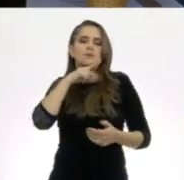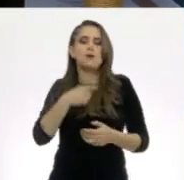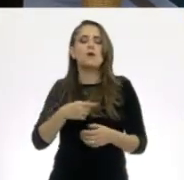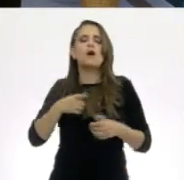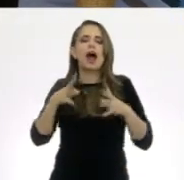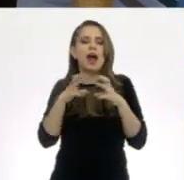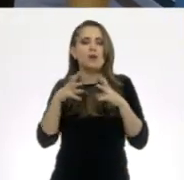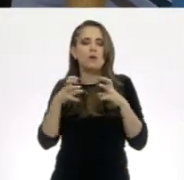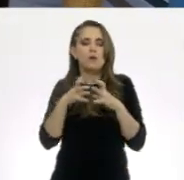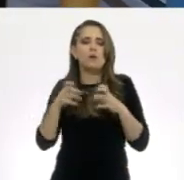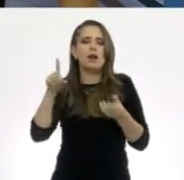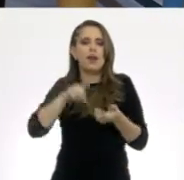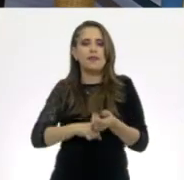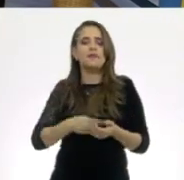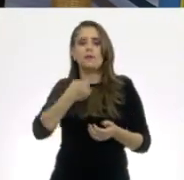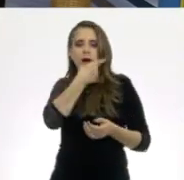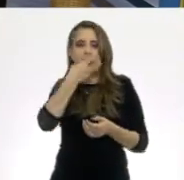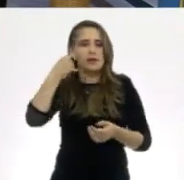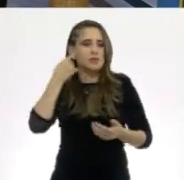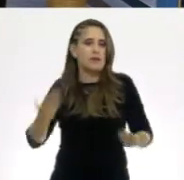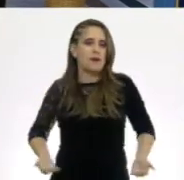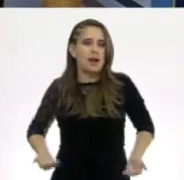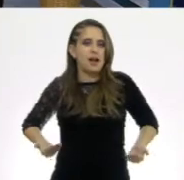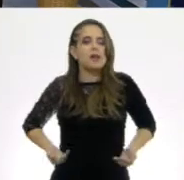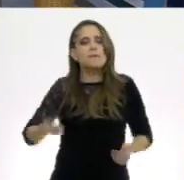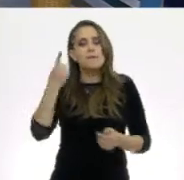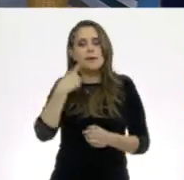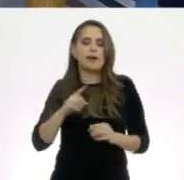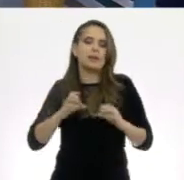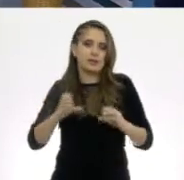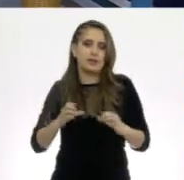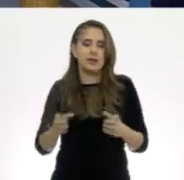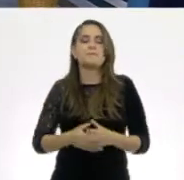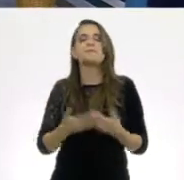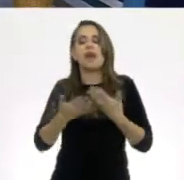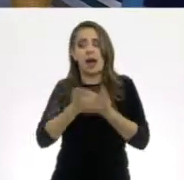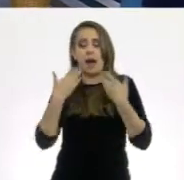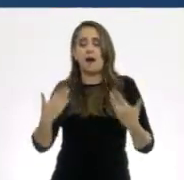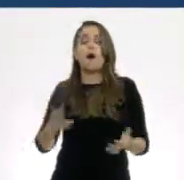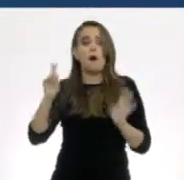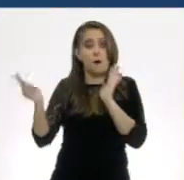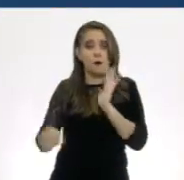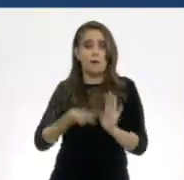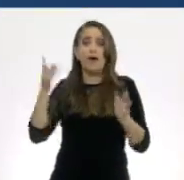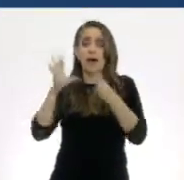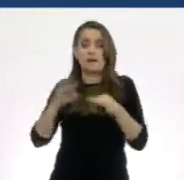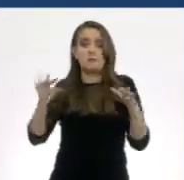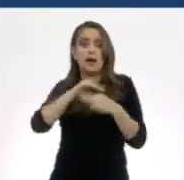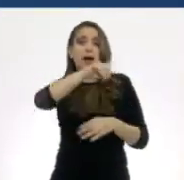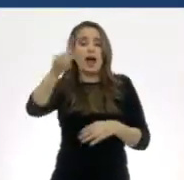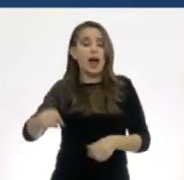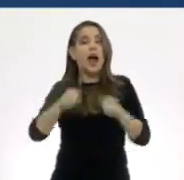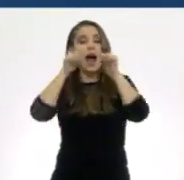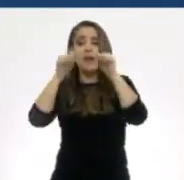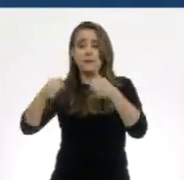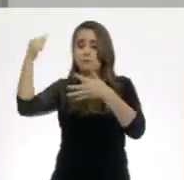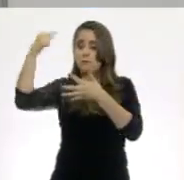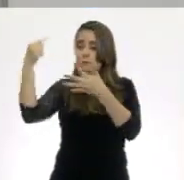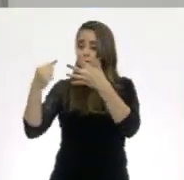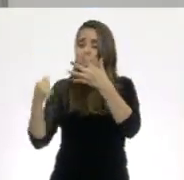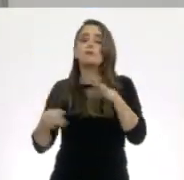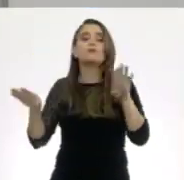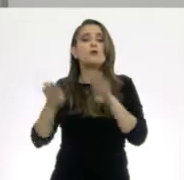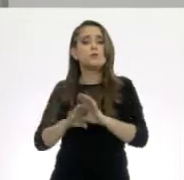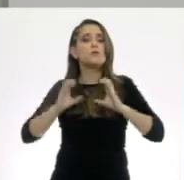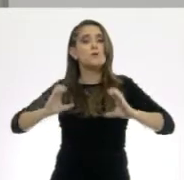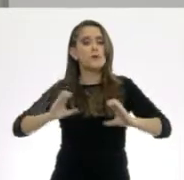ruleta? ¿Recordamos? ¡Ay, padre! ¿Sí? ¿Recordamos las medidas de higiene? ¡Sí! Esto es algo que deben de poner atención, ¿eh? Allá en casita.